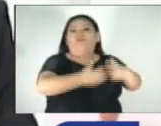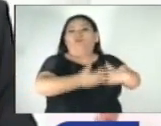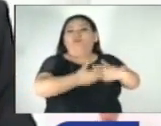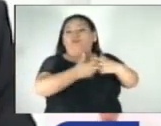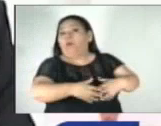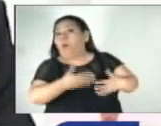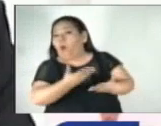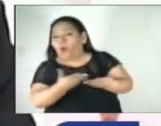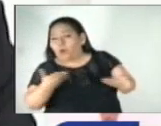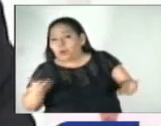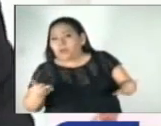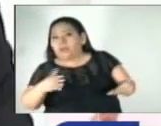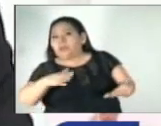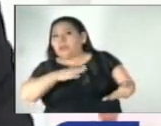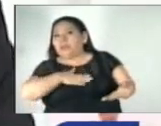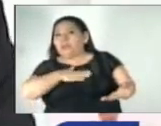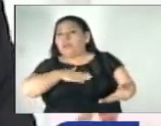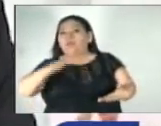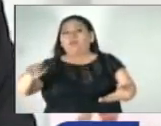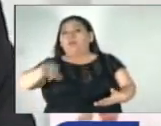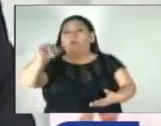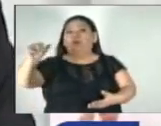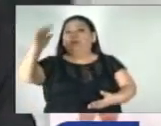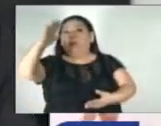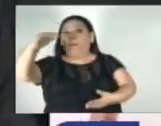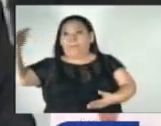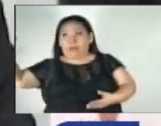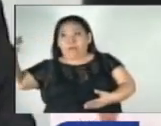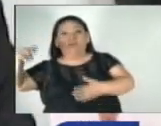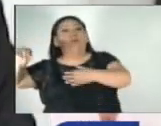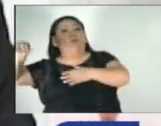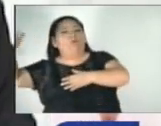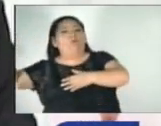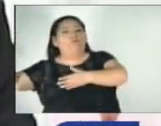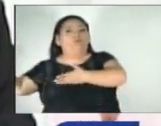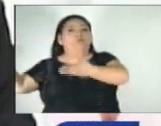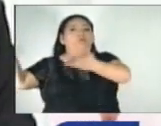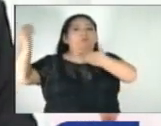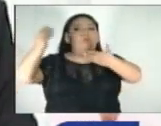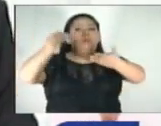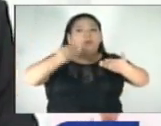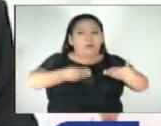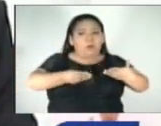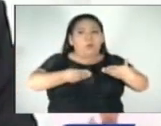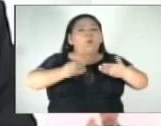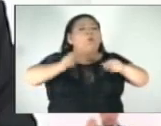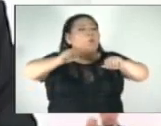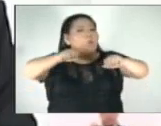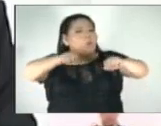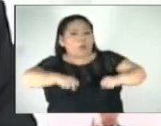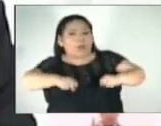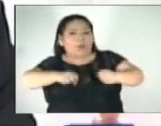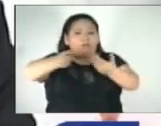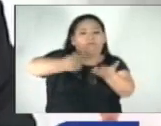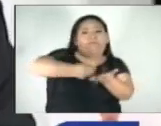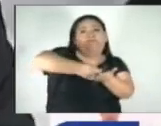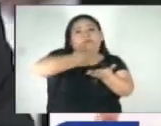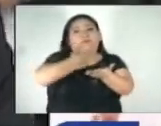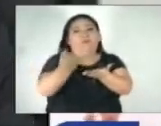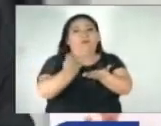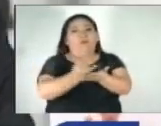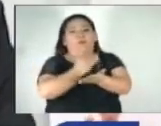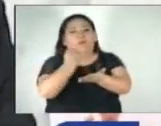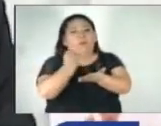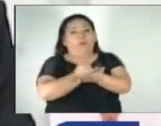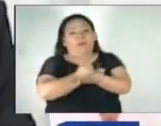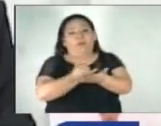este capital de trabajo se encuentra fuera de la frontera de nuestro país, ese capital sea considerado renta excluida.